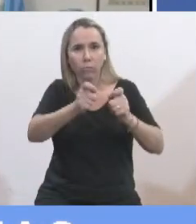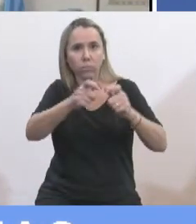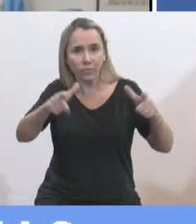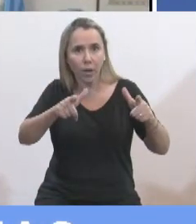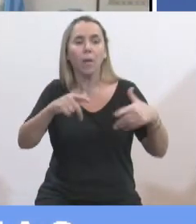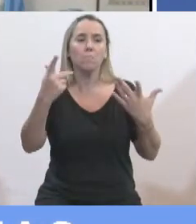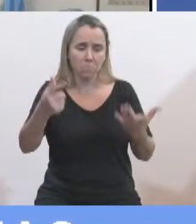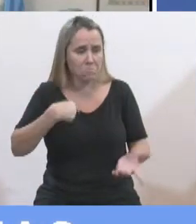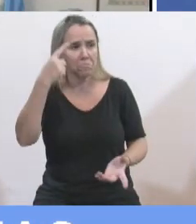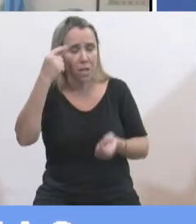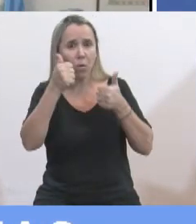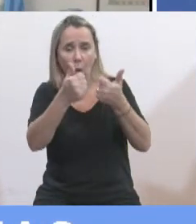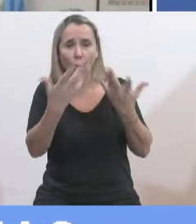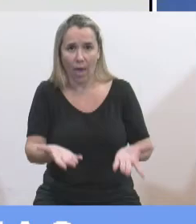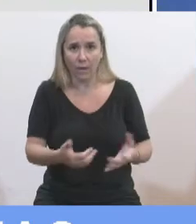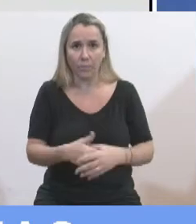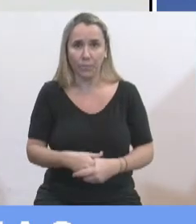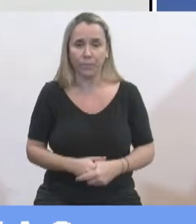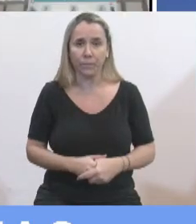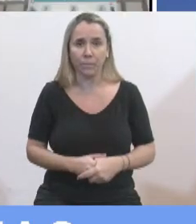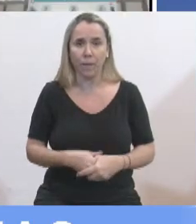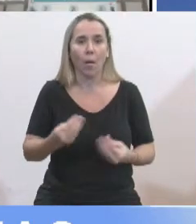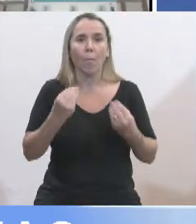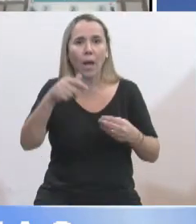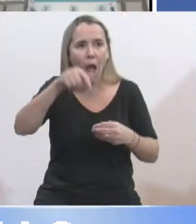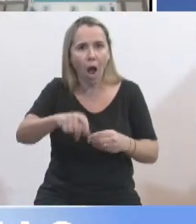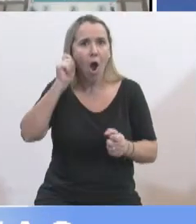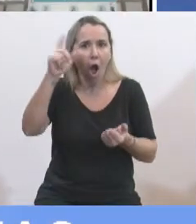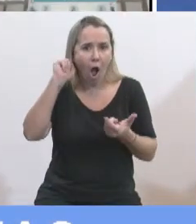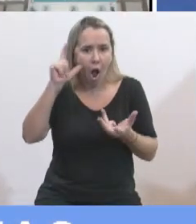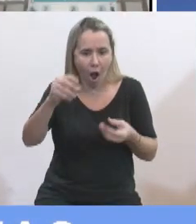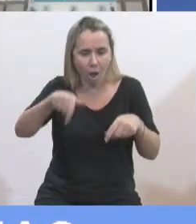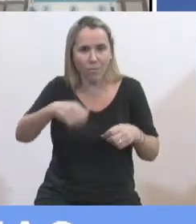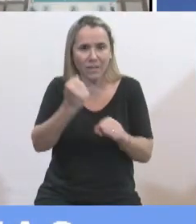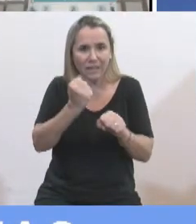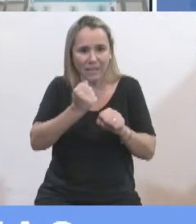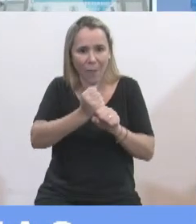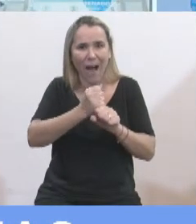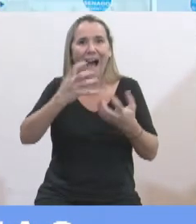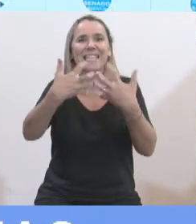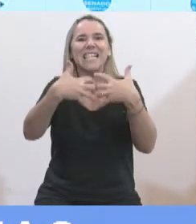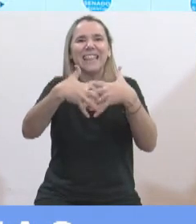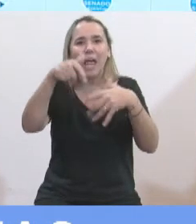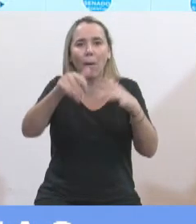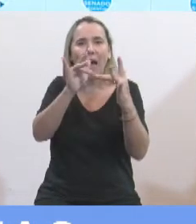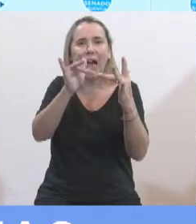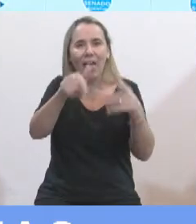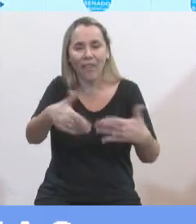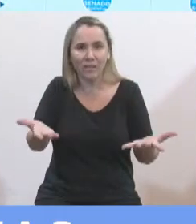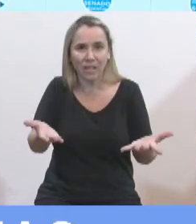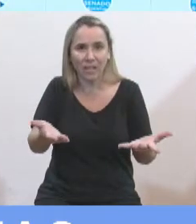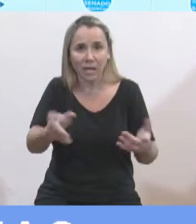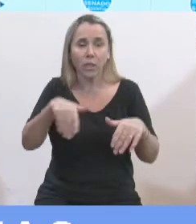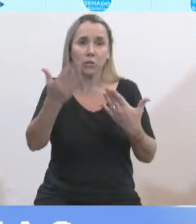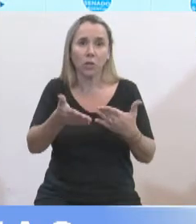bueno, está bien. Teniendo en cuenta de que fue un éxito, de que tenemos ya una visión de cómo funciona el sistema, entonces no